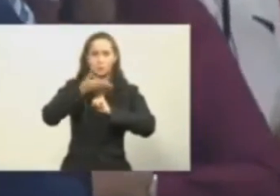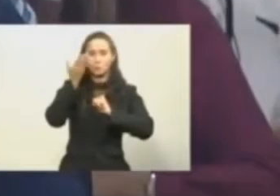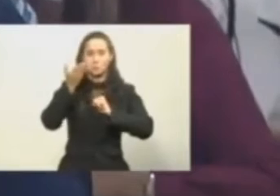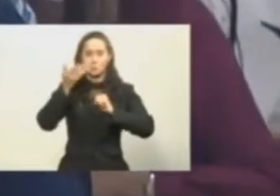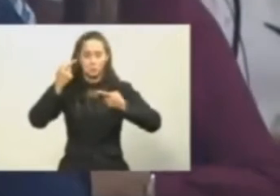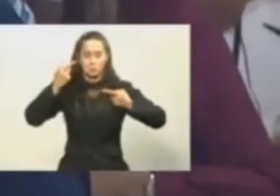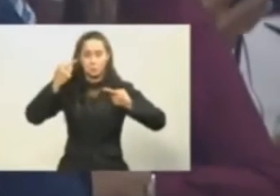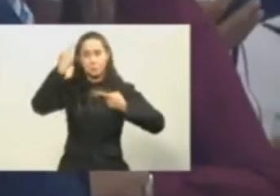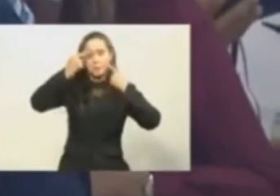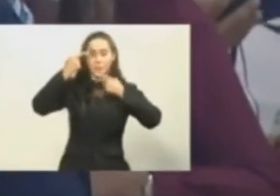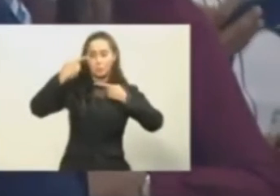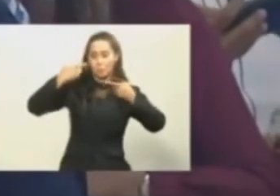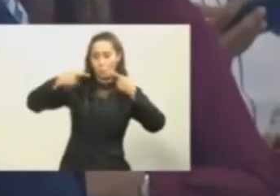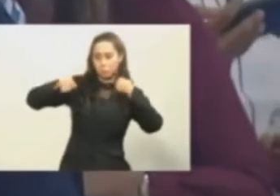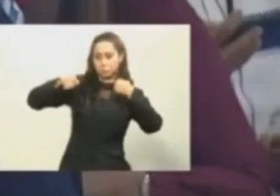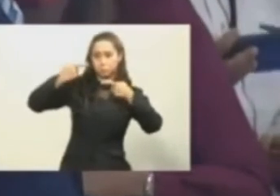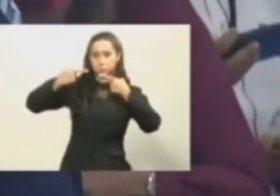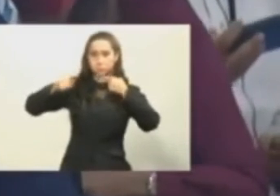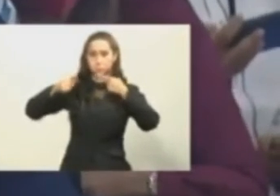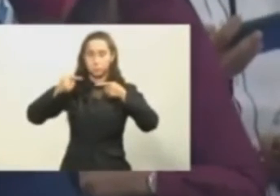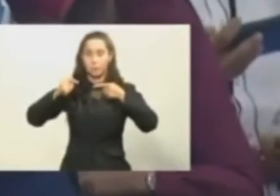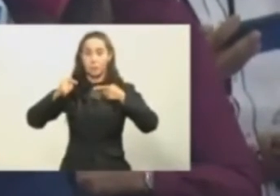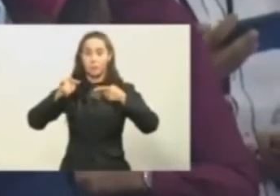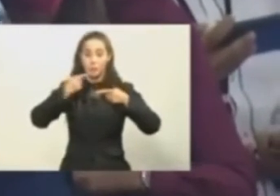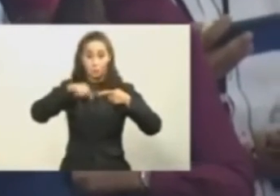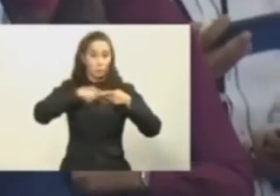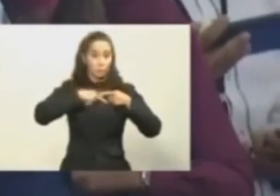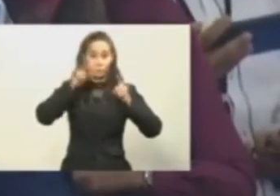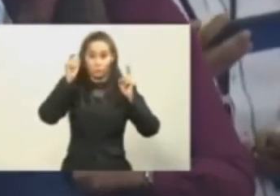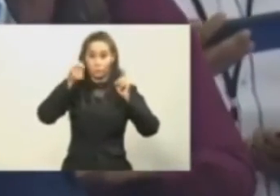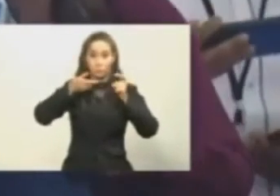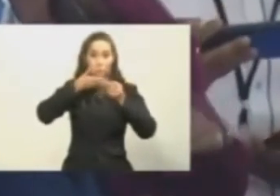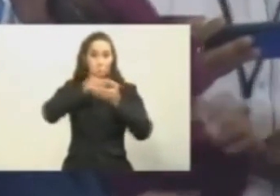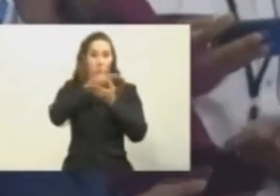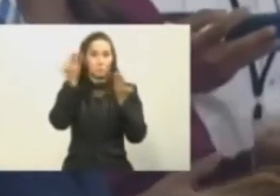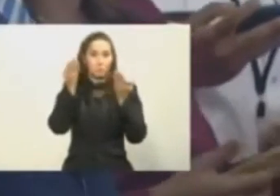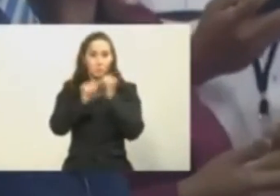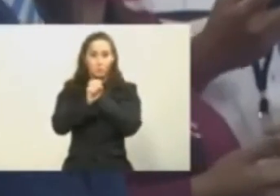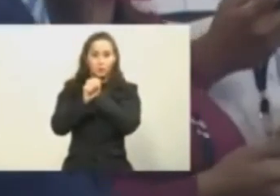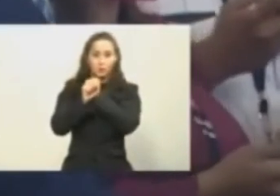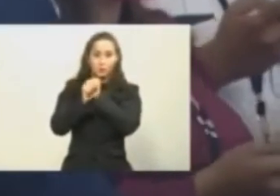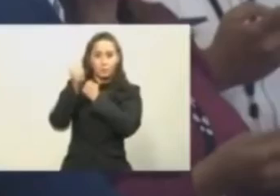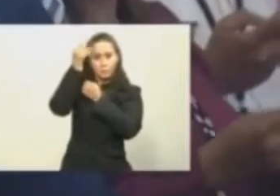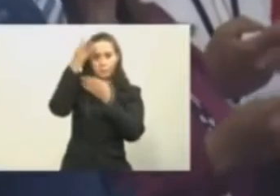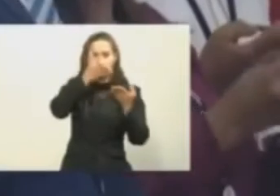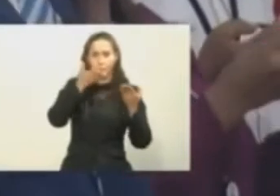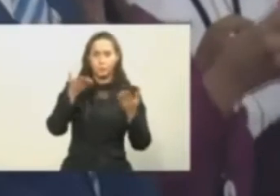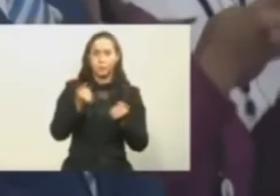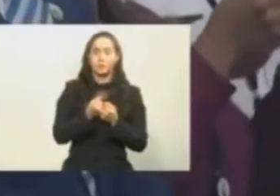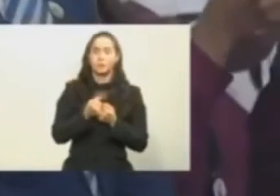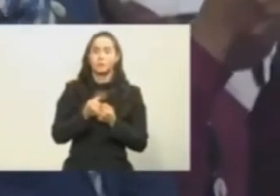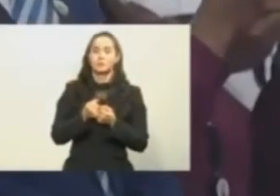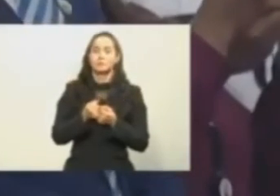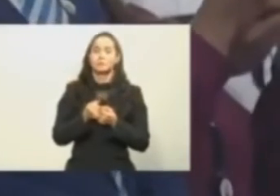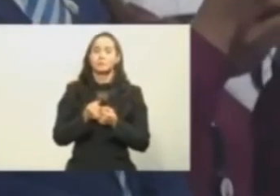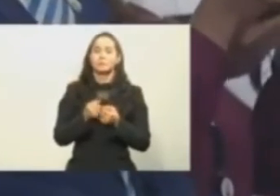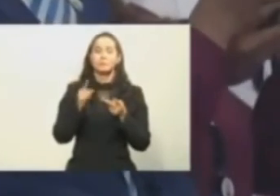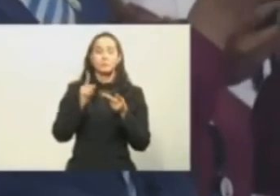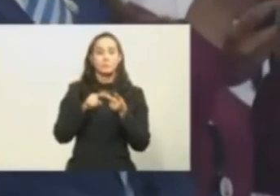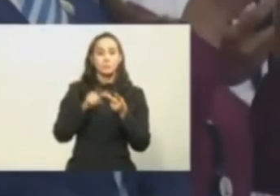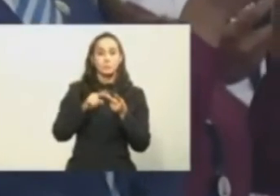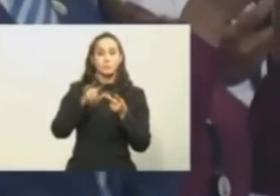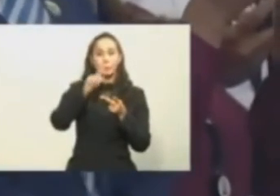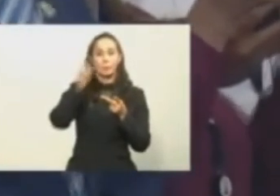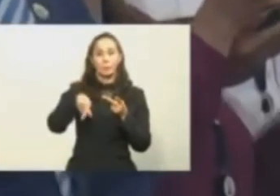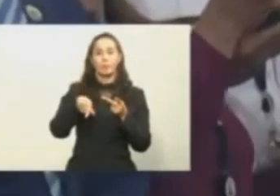contradicción por la función de los medios de comunicación. ¿A qué se debe esta situación en estos momentos? Y lo segundo, con el